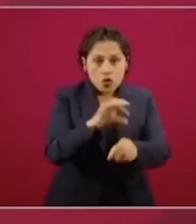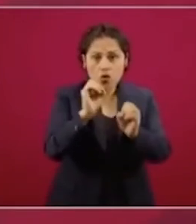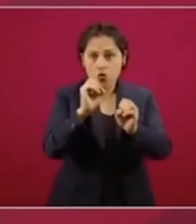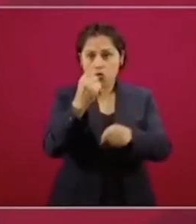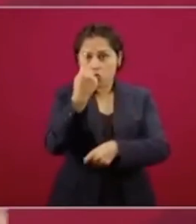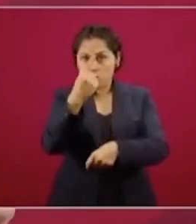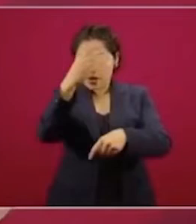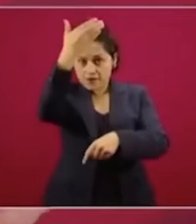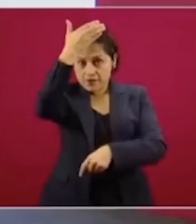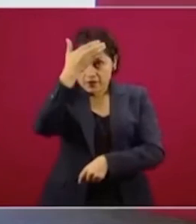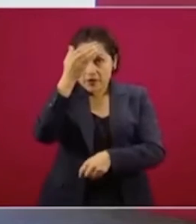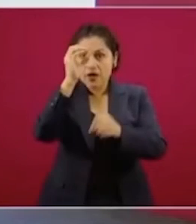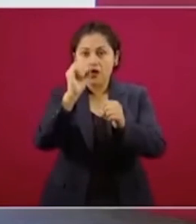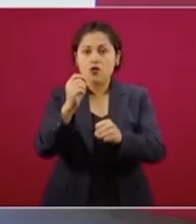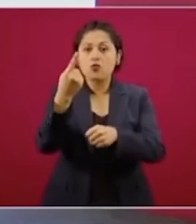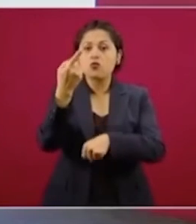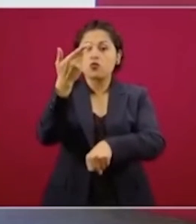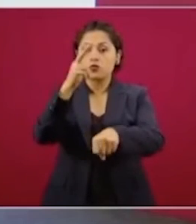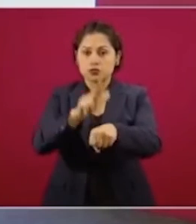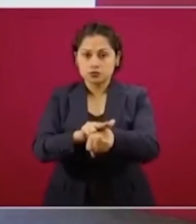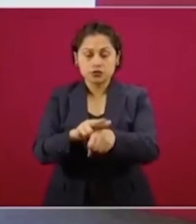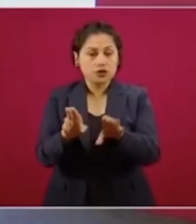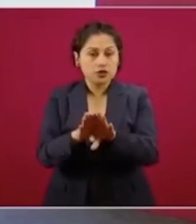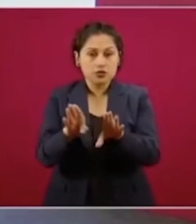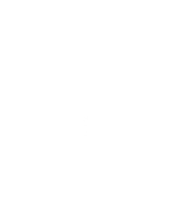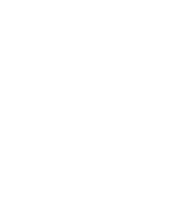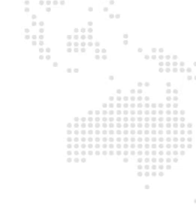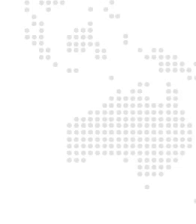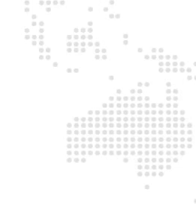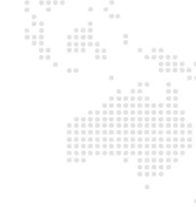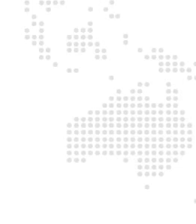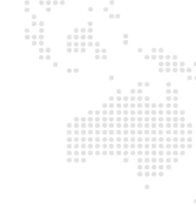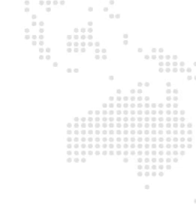hospital, la información a través de Fundación para la Salud.